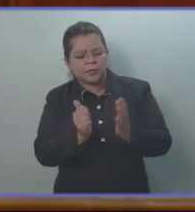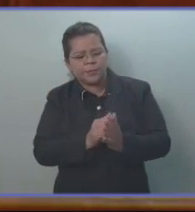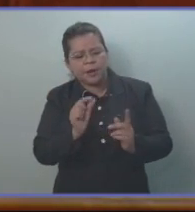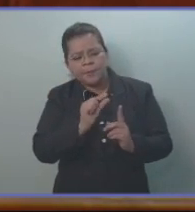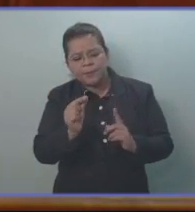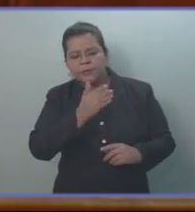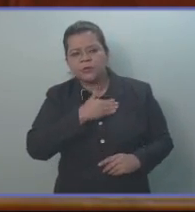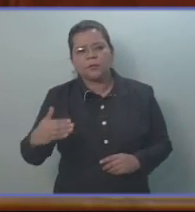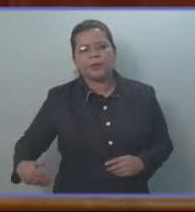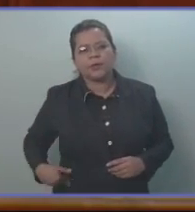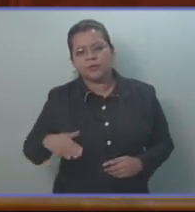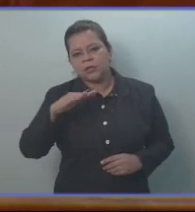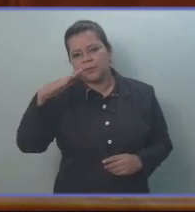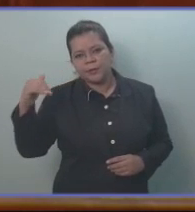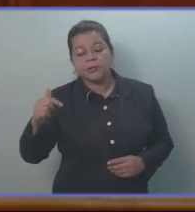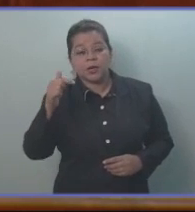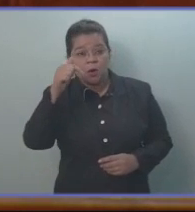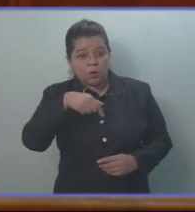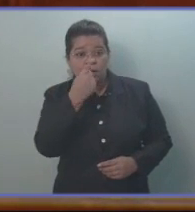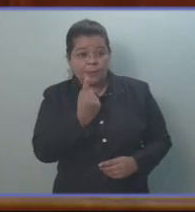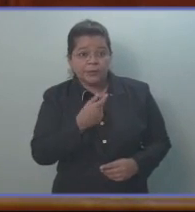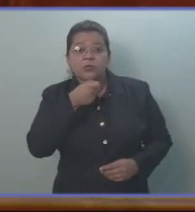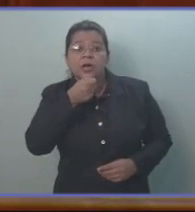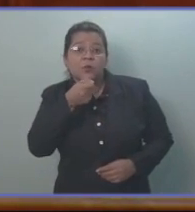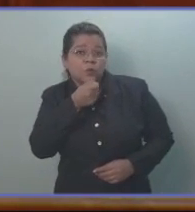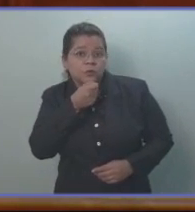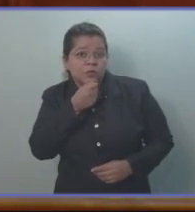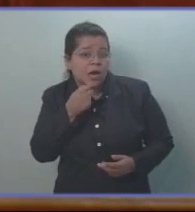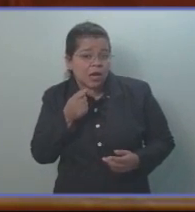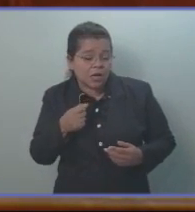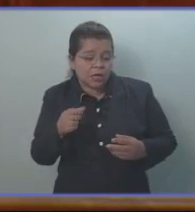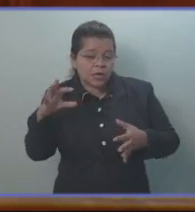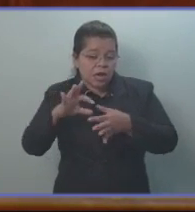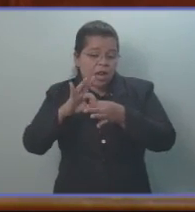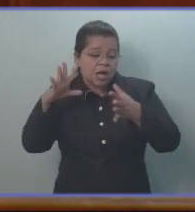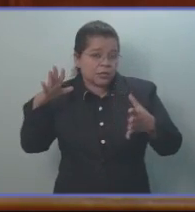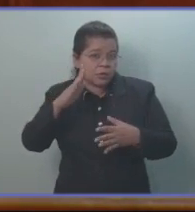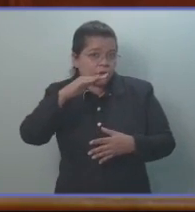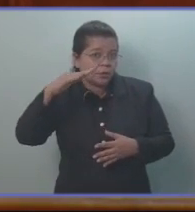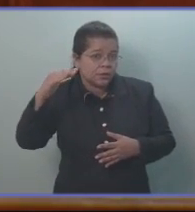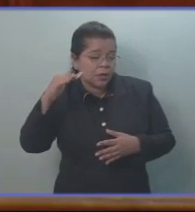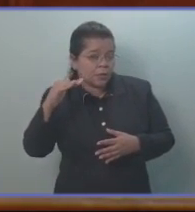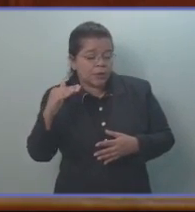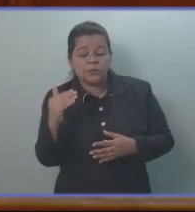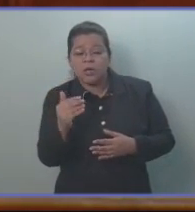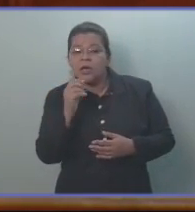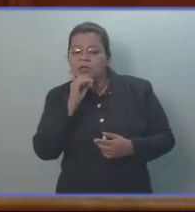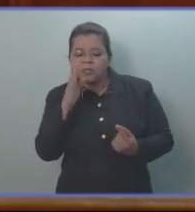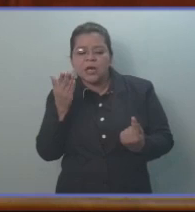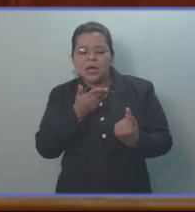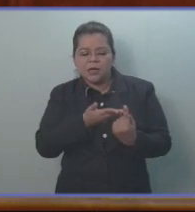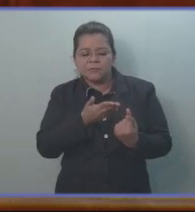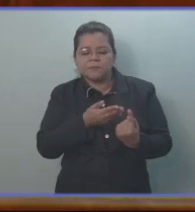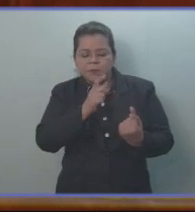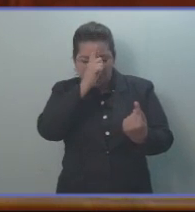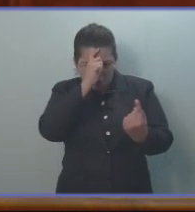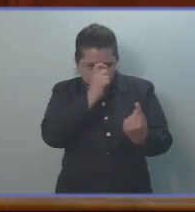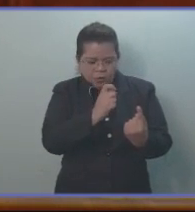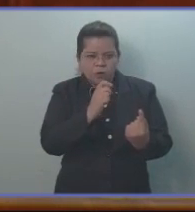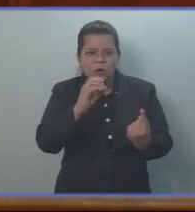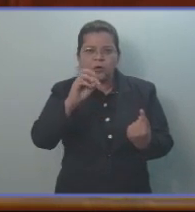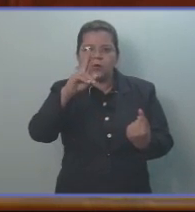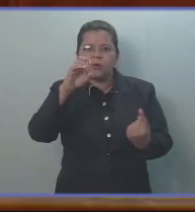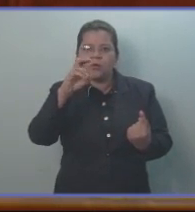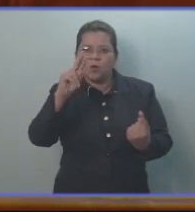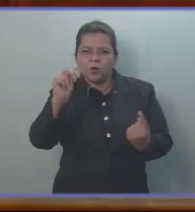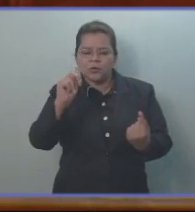presidente de la República, la persona que anunció que rompía relaciones con China-Taiwán, para que reciba el reconocimiento Orden del